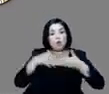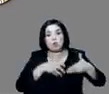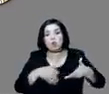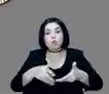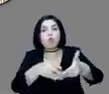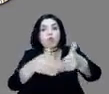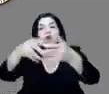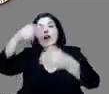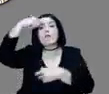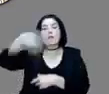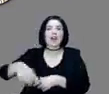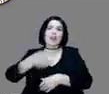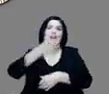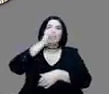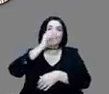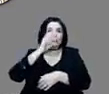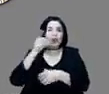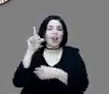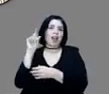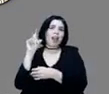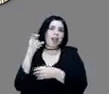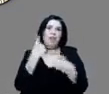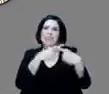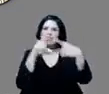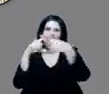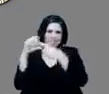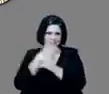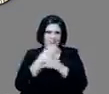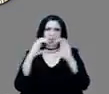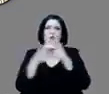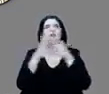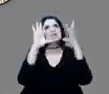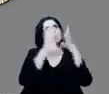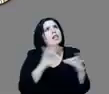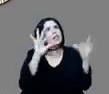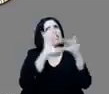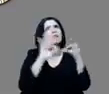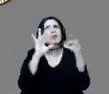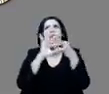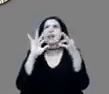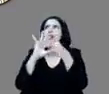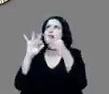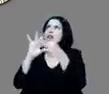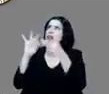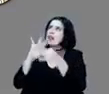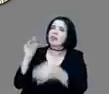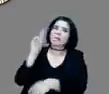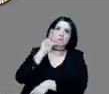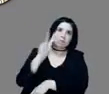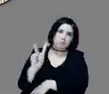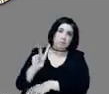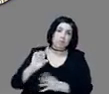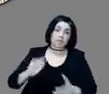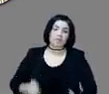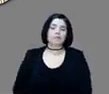agua potable a Tenochtitl, etcétera, etcétera. Entonces, estando así,